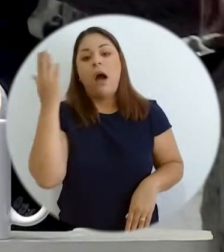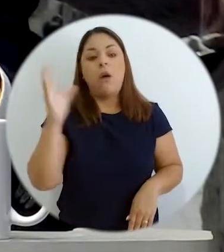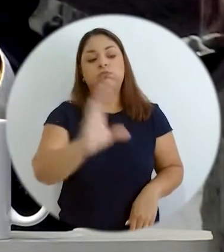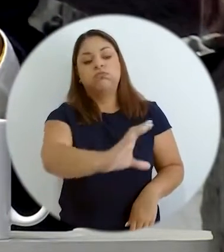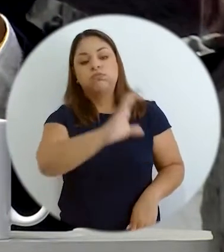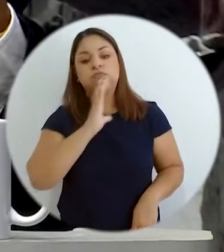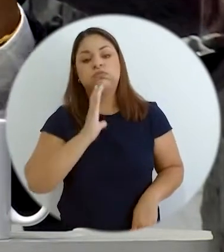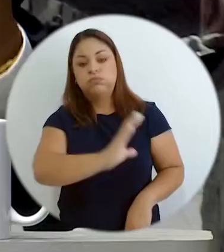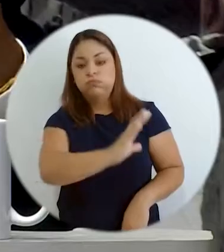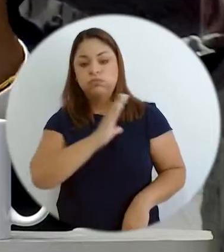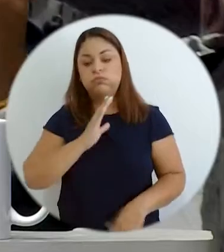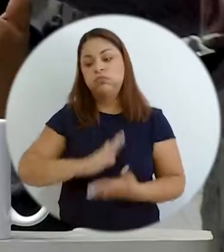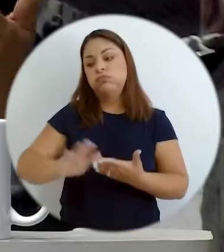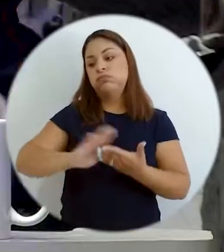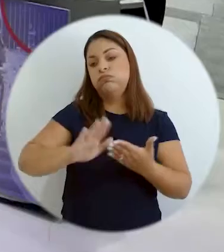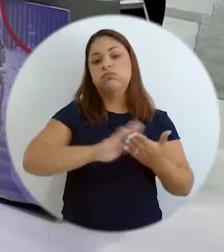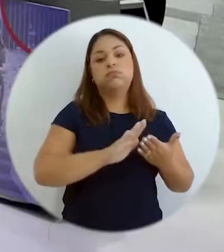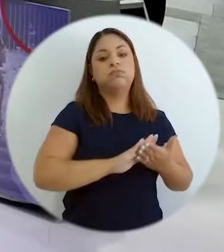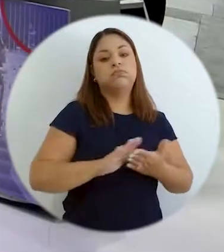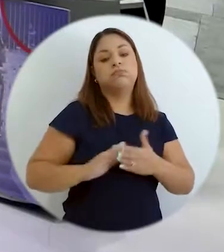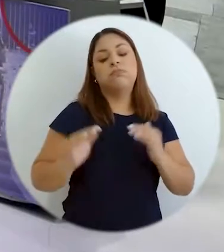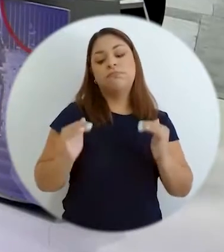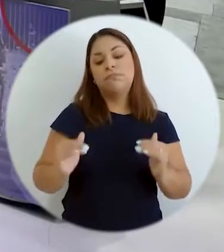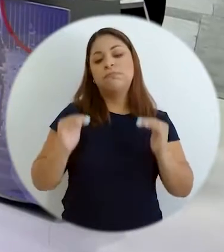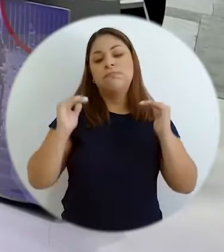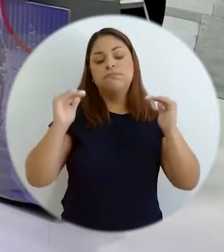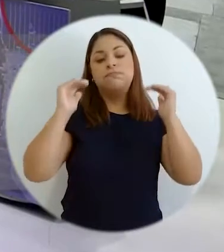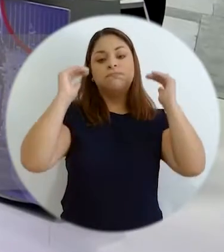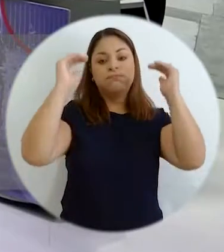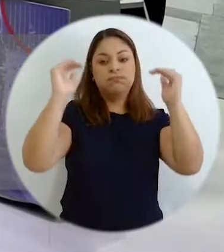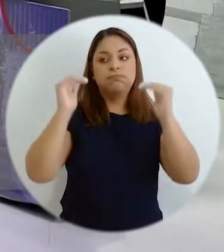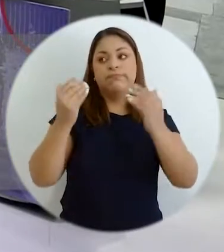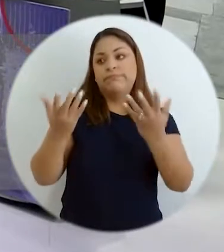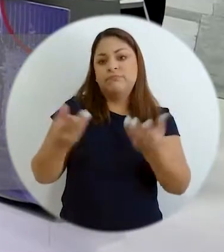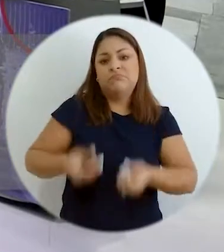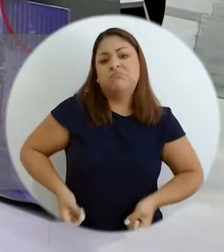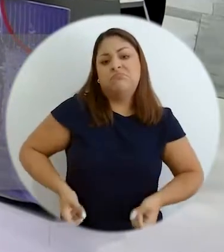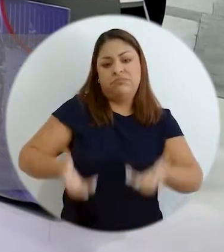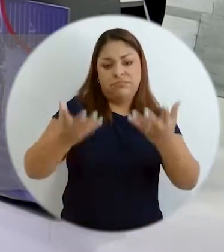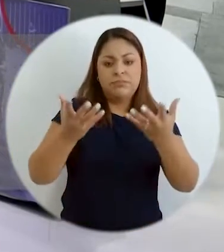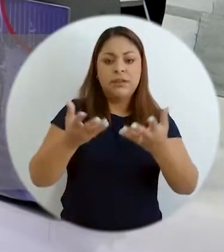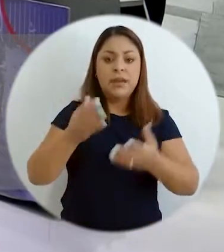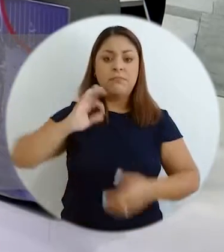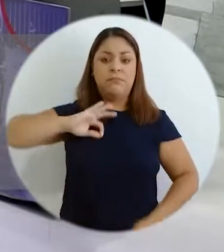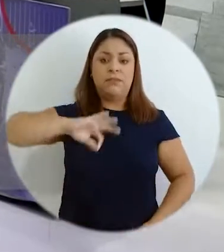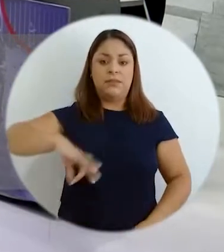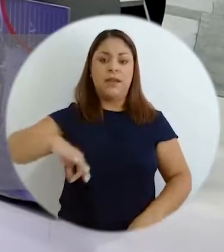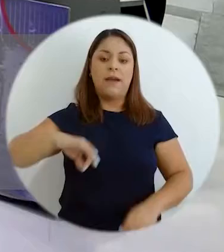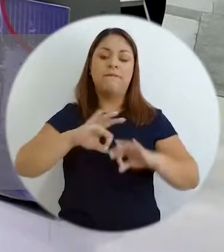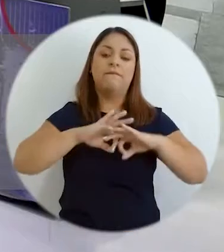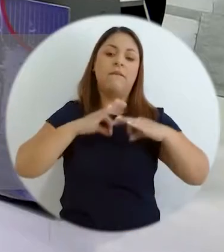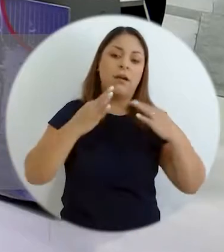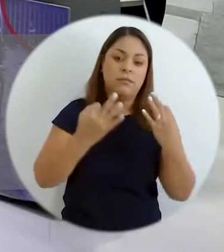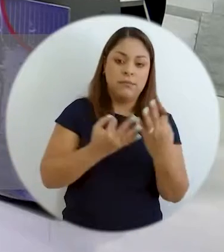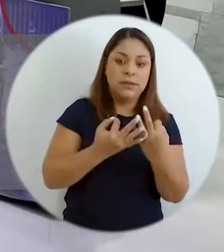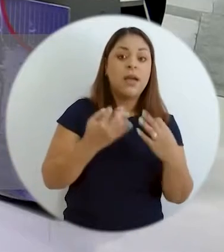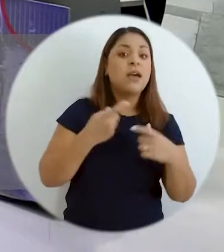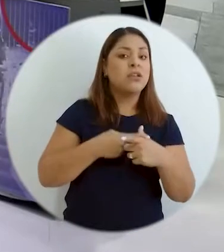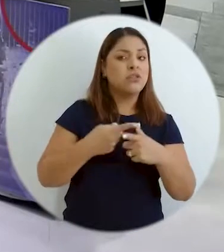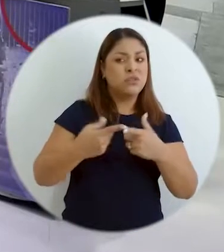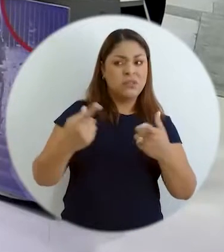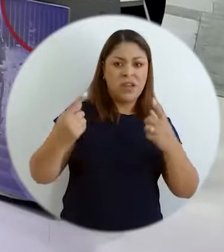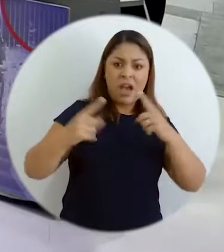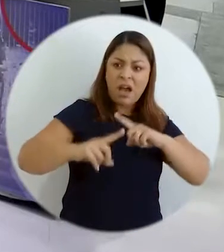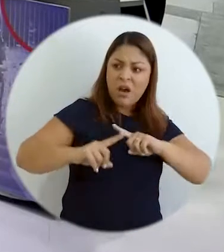para poder superar ciertos niveles de demandas sociales para el bienestar de las familias. Y entonces las